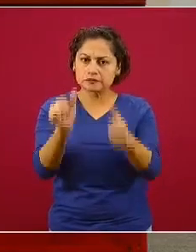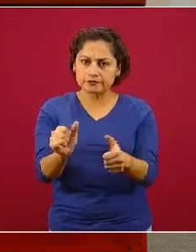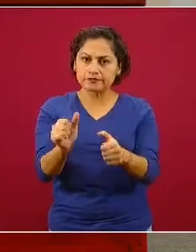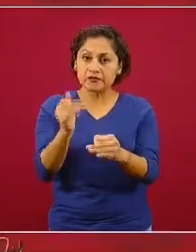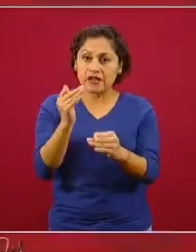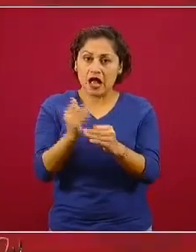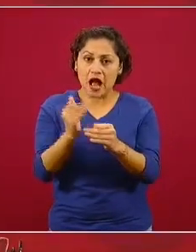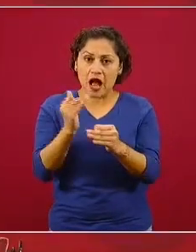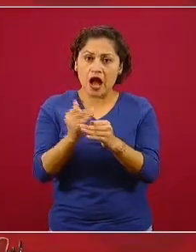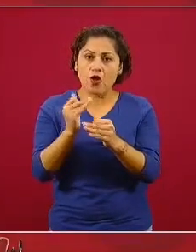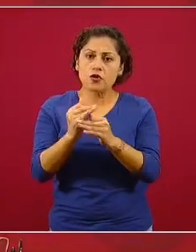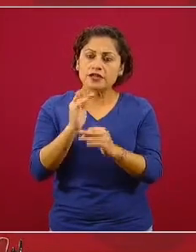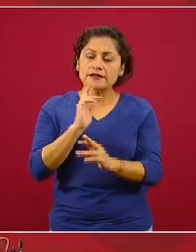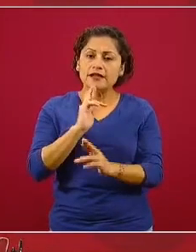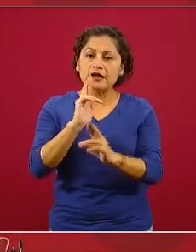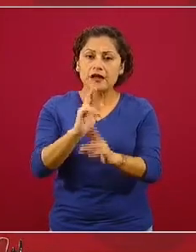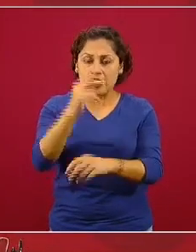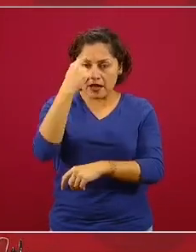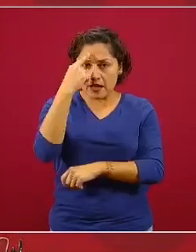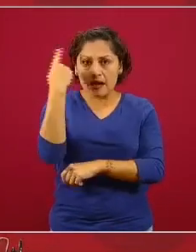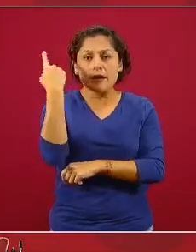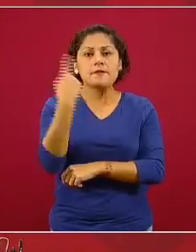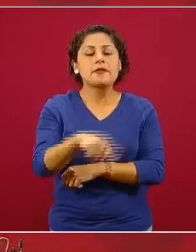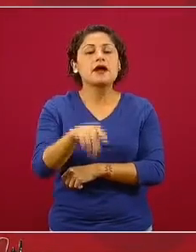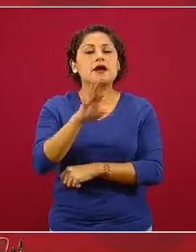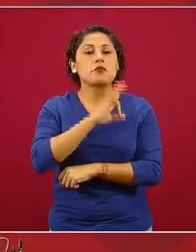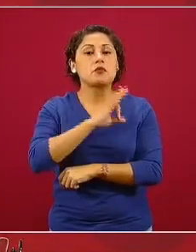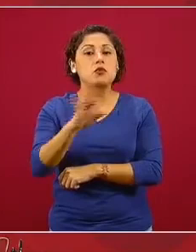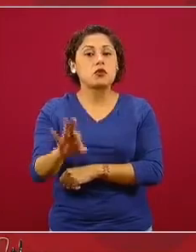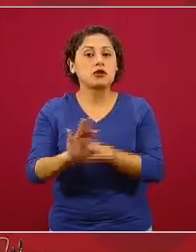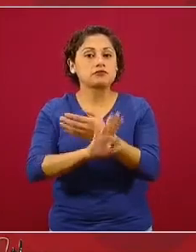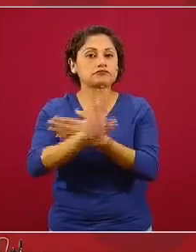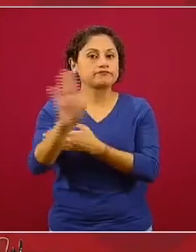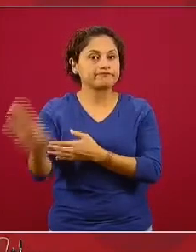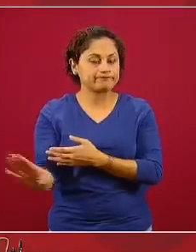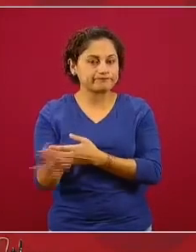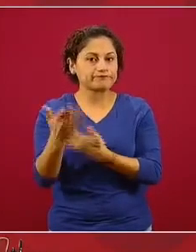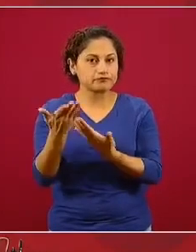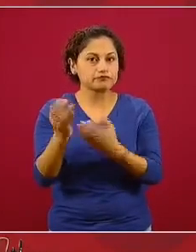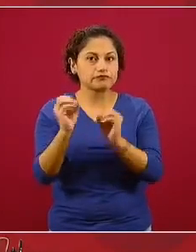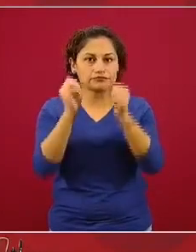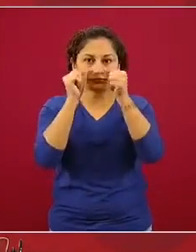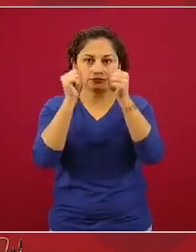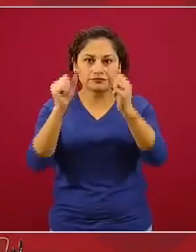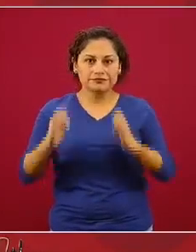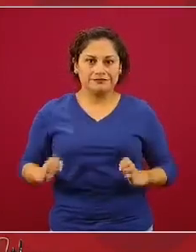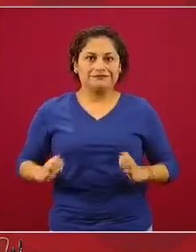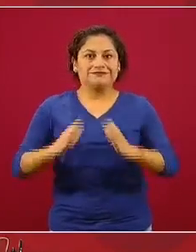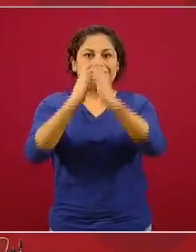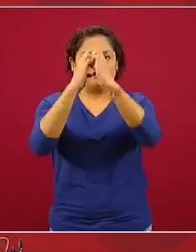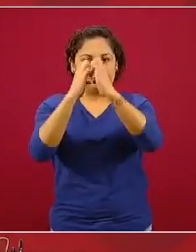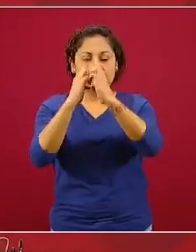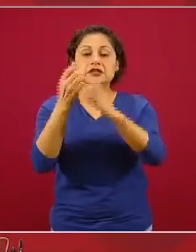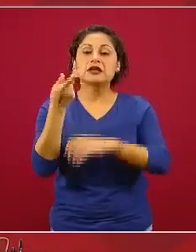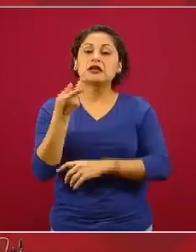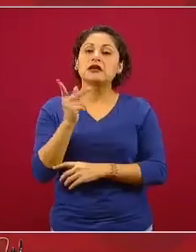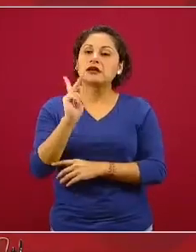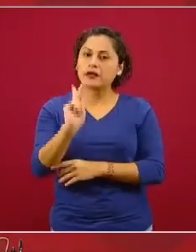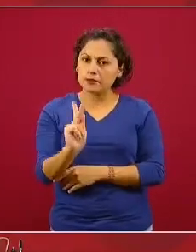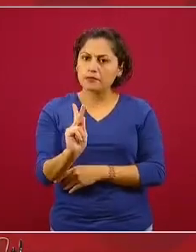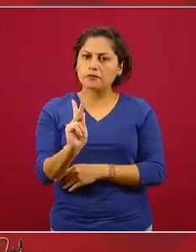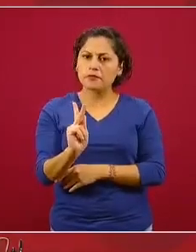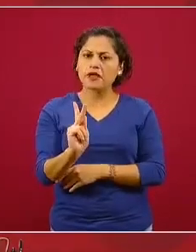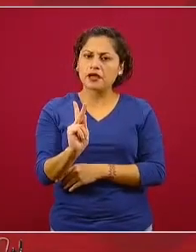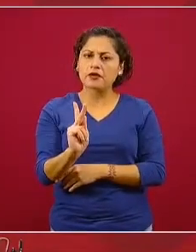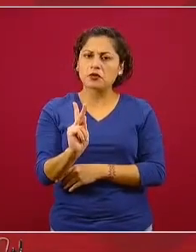emergencias, permanecerá en forma fija por muchos meses, pero por lo menos de